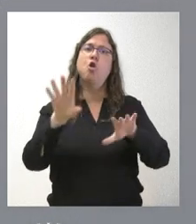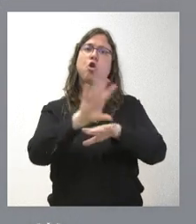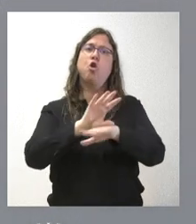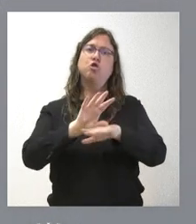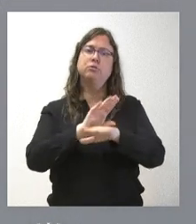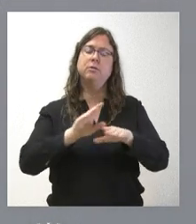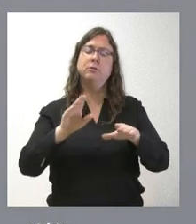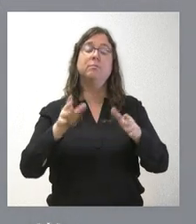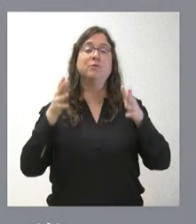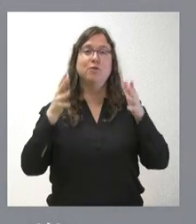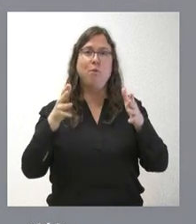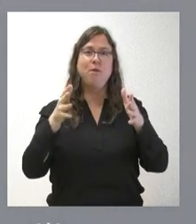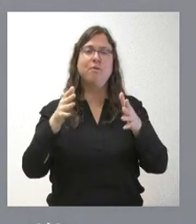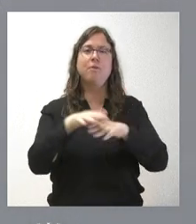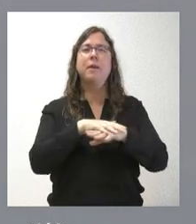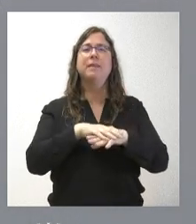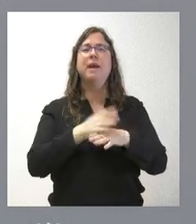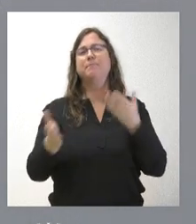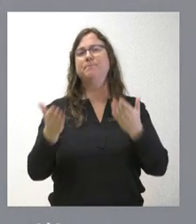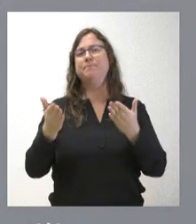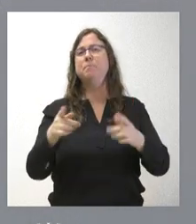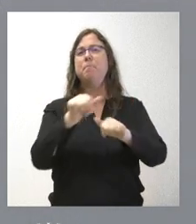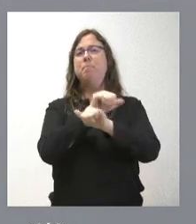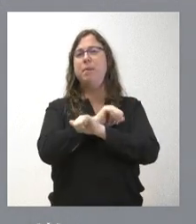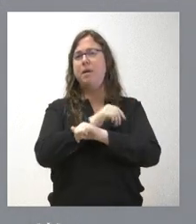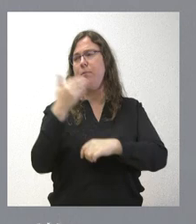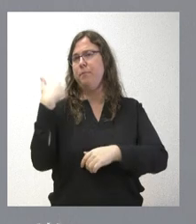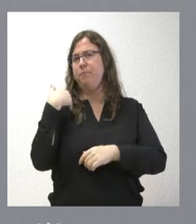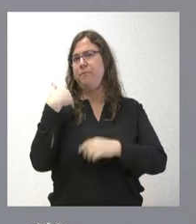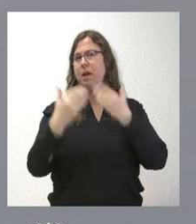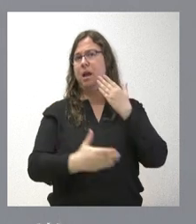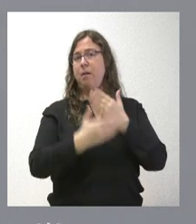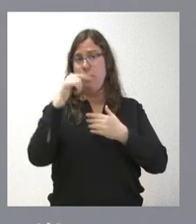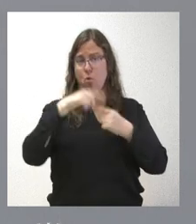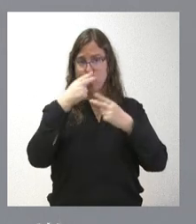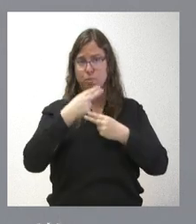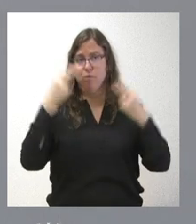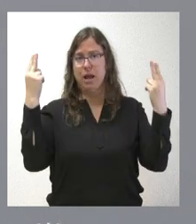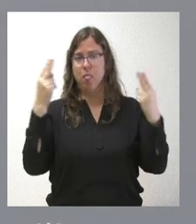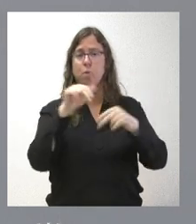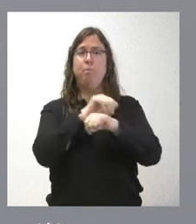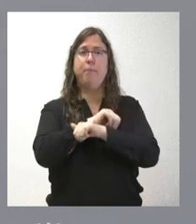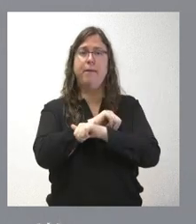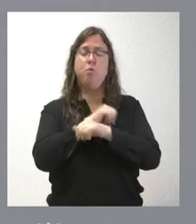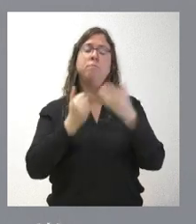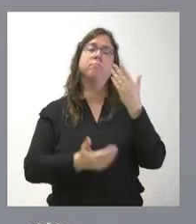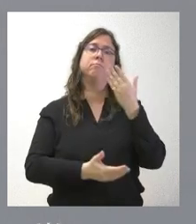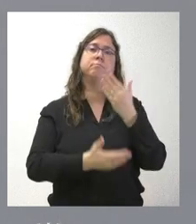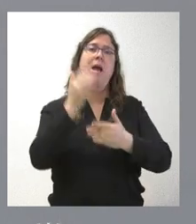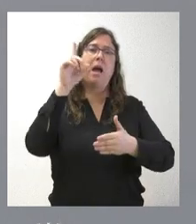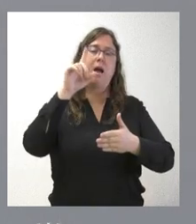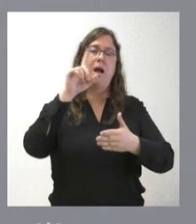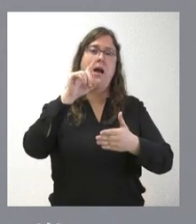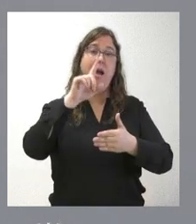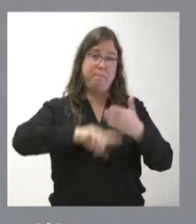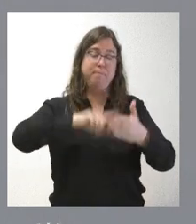del paro registrado relativo al mes de abril, que se han publicado hoy. Castilla y León ha